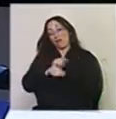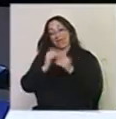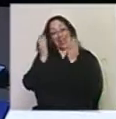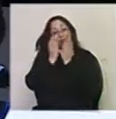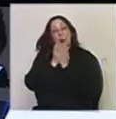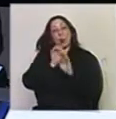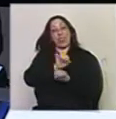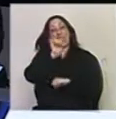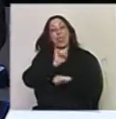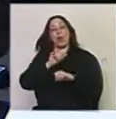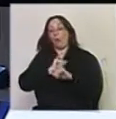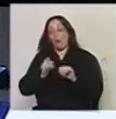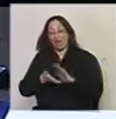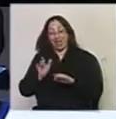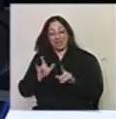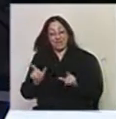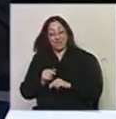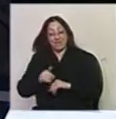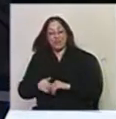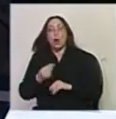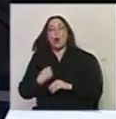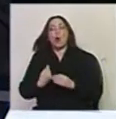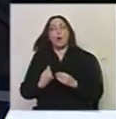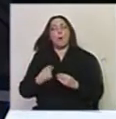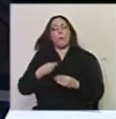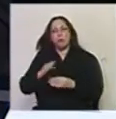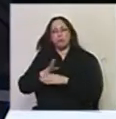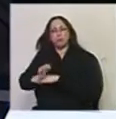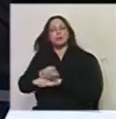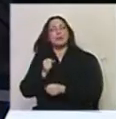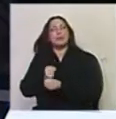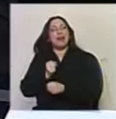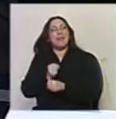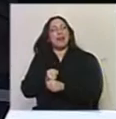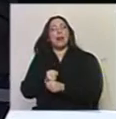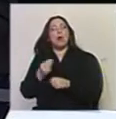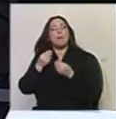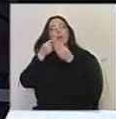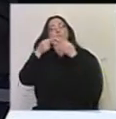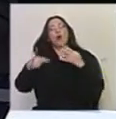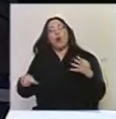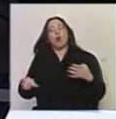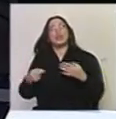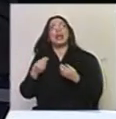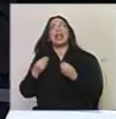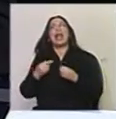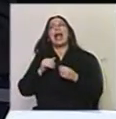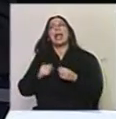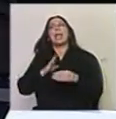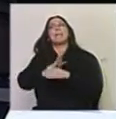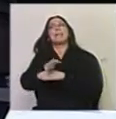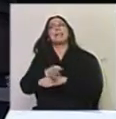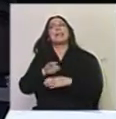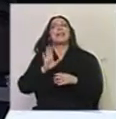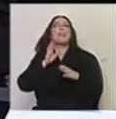o están finalizando, ¿cuál es la inserción laboral? Exacto. ejemplo, en ese orden de cosas hay también pasantías laborales. Por ejemplo,